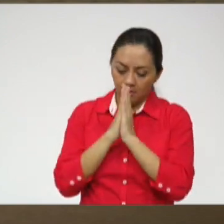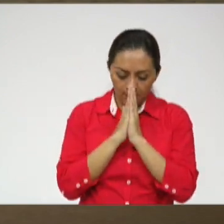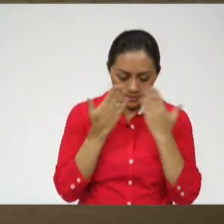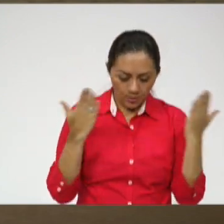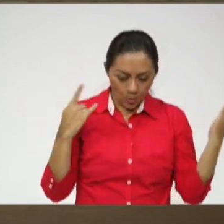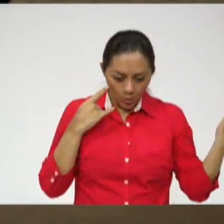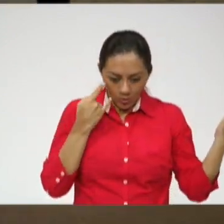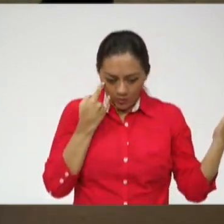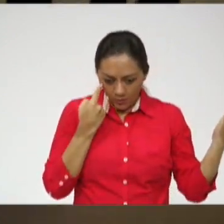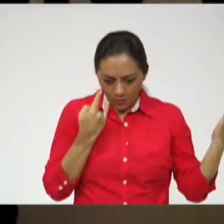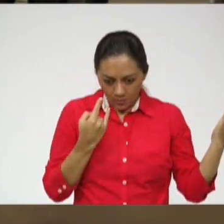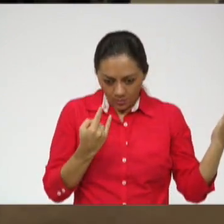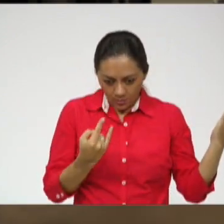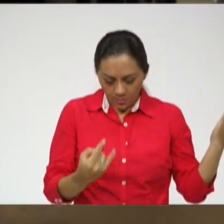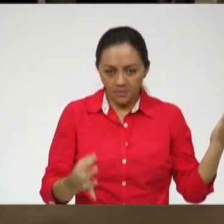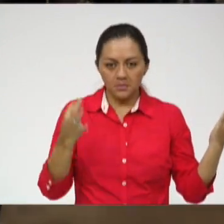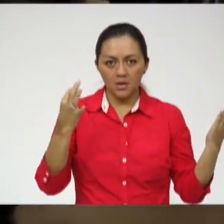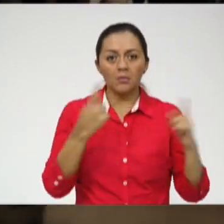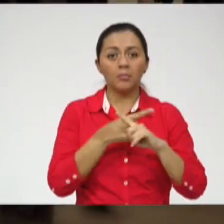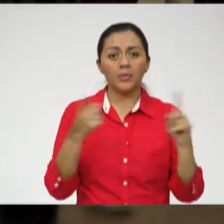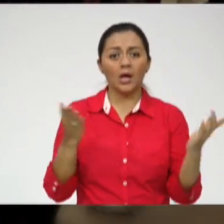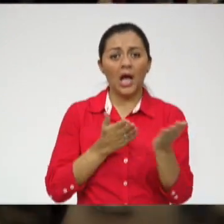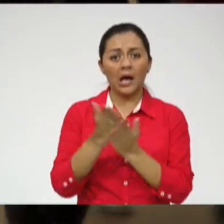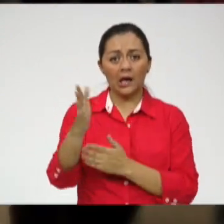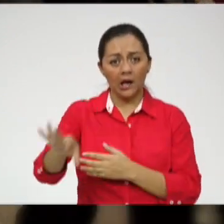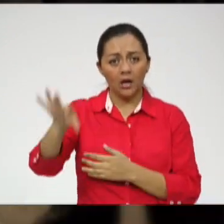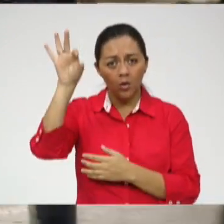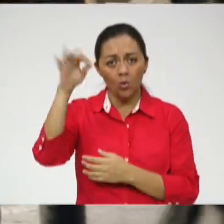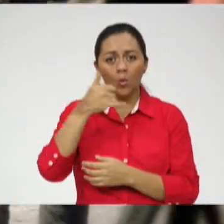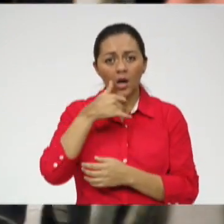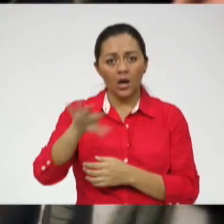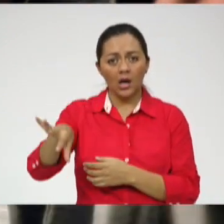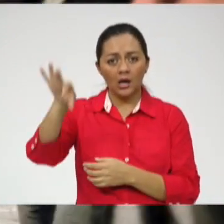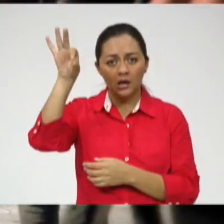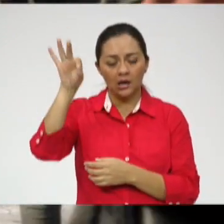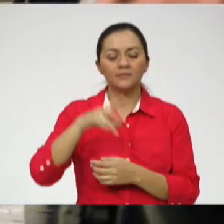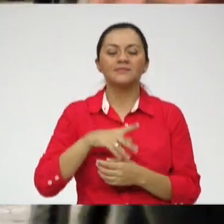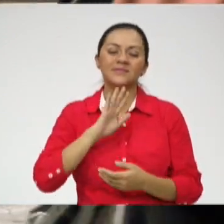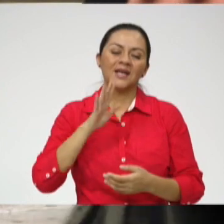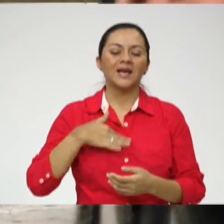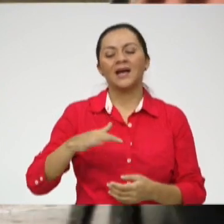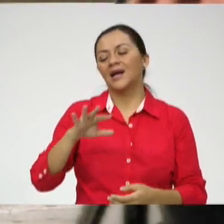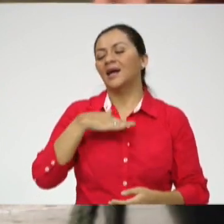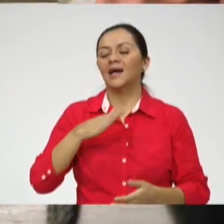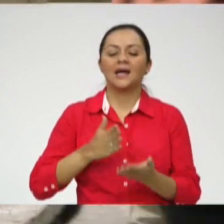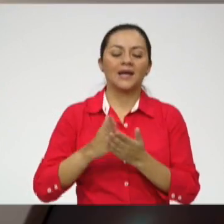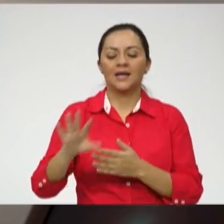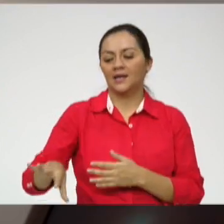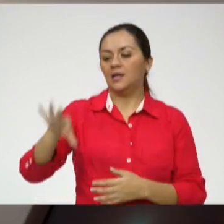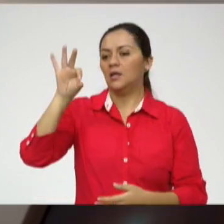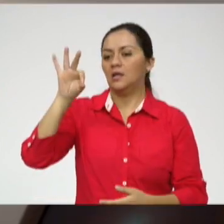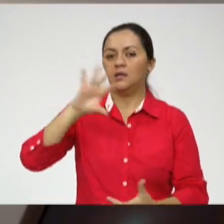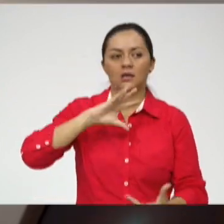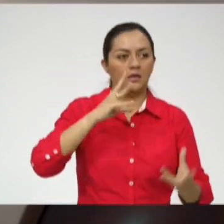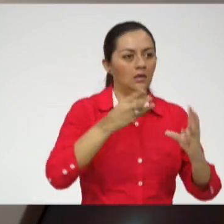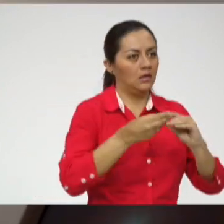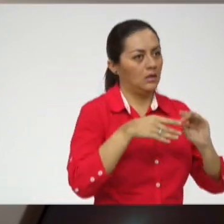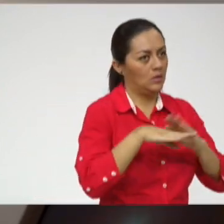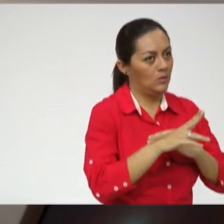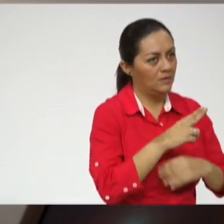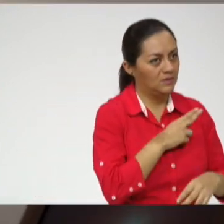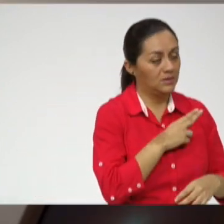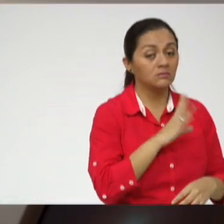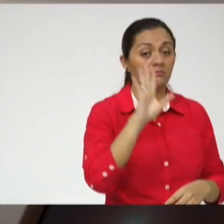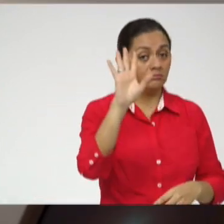entonces toman una decisión de carrera y después buscan cómo acomodarse en la universidad de su preferencia. También la influencia de los amigos sigue